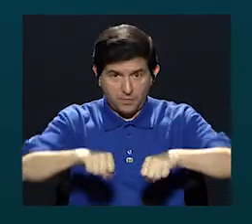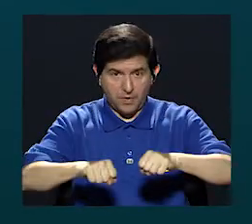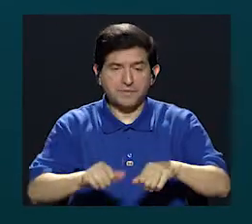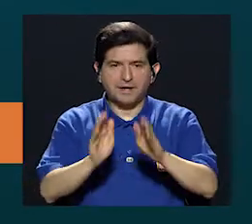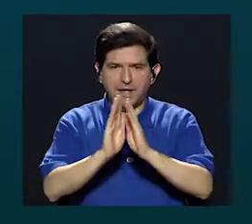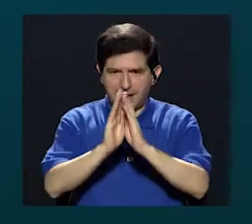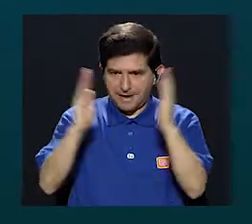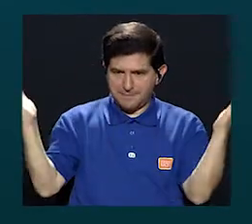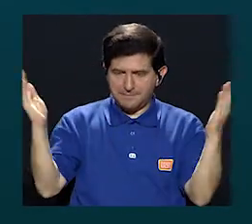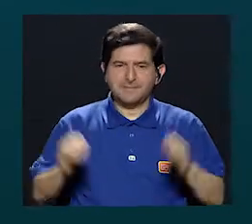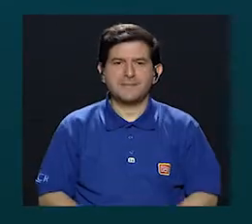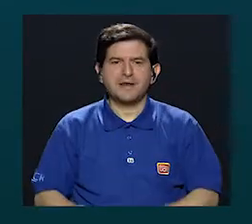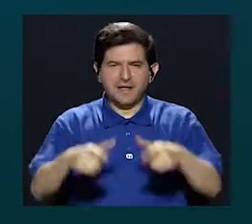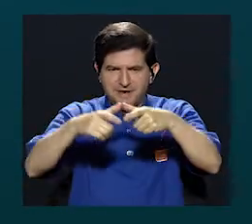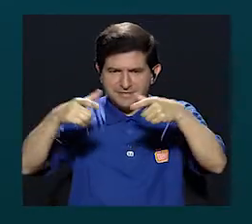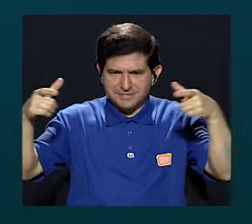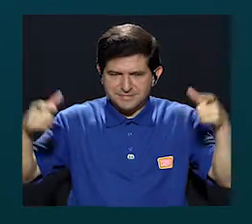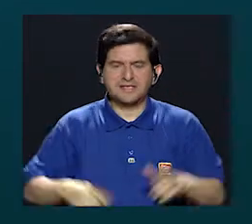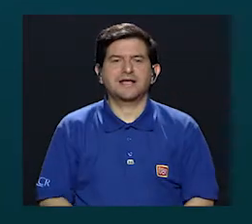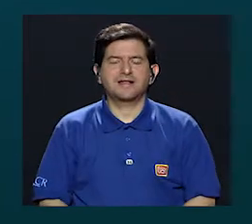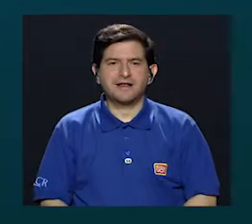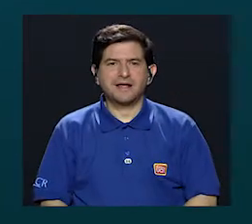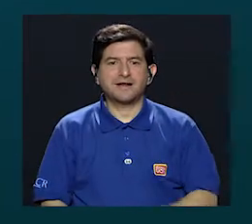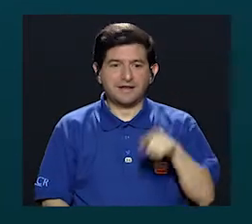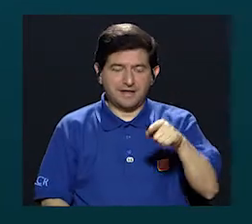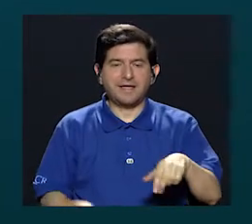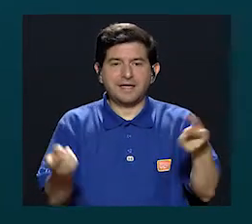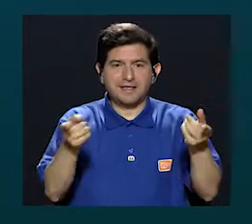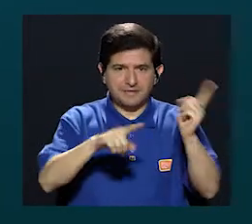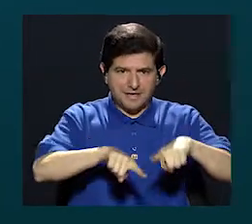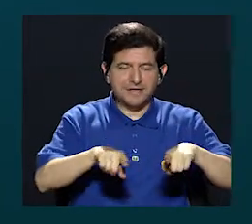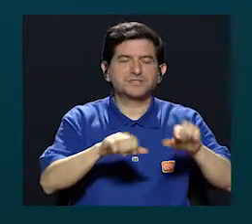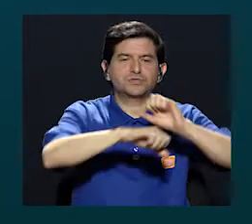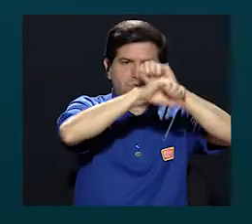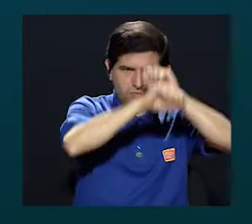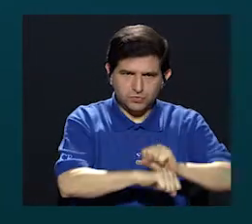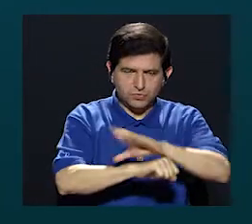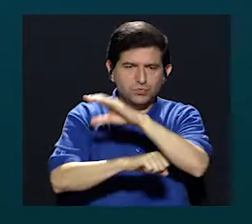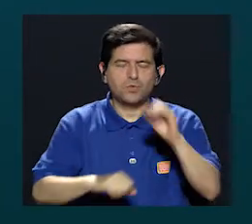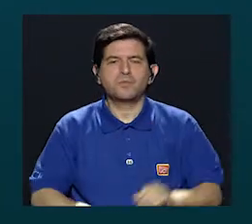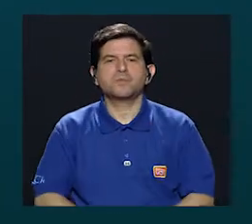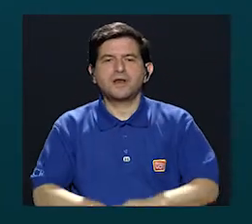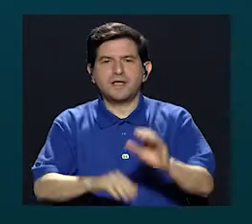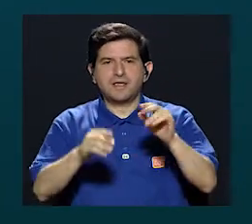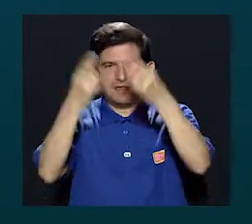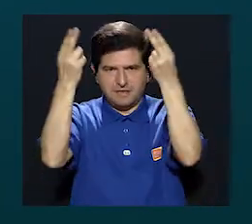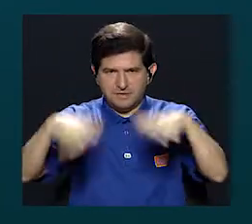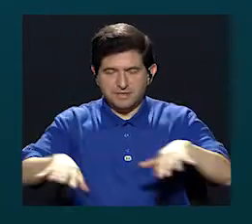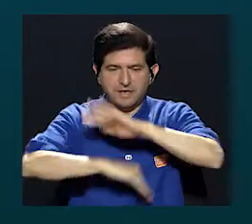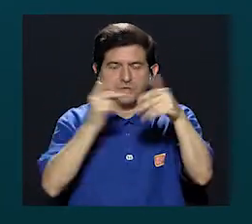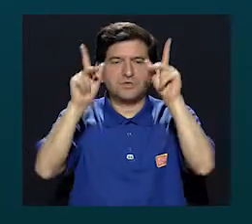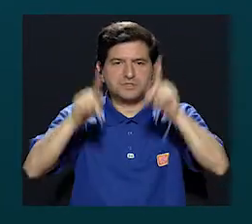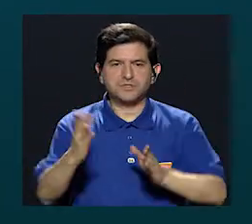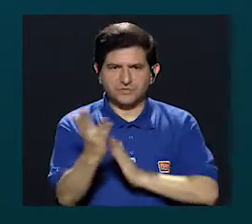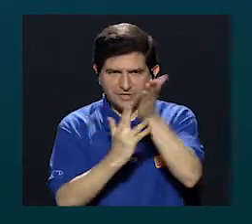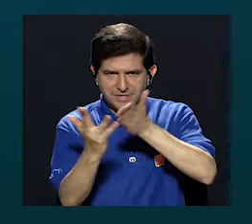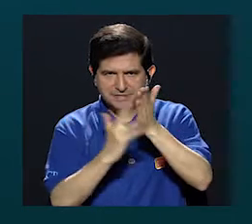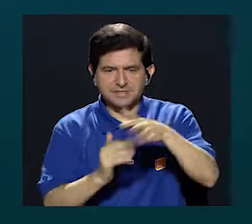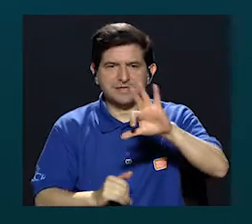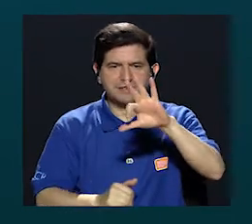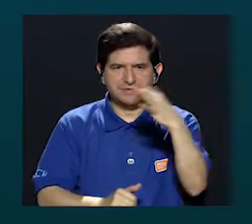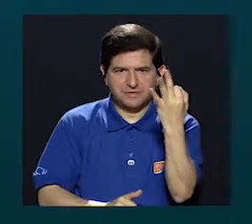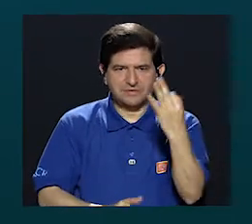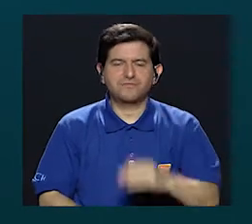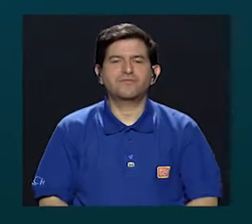ampliar la señal analógica y digital y que toda la población costarricense pueda acceder a nuestra señal de